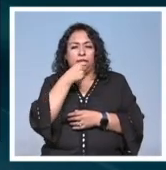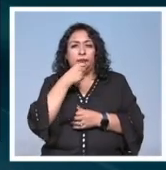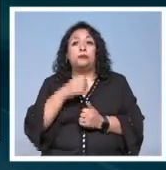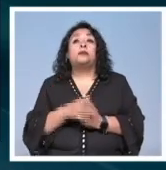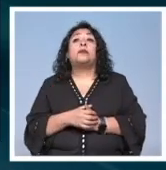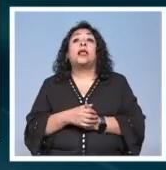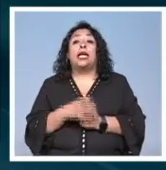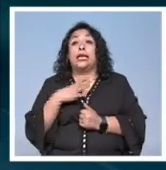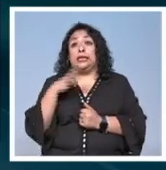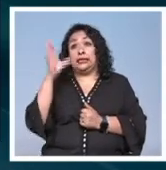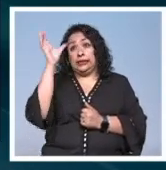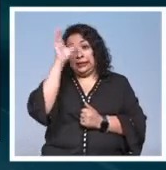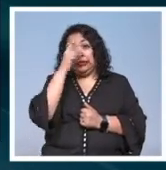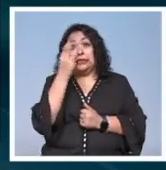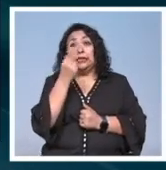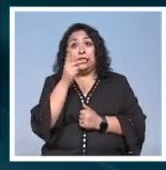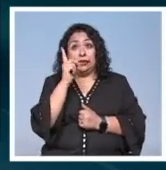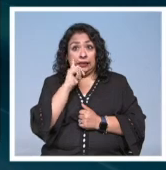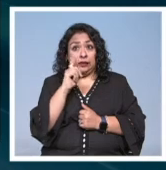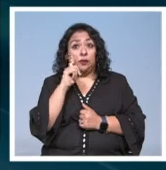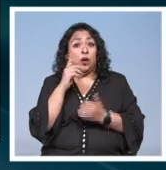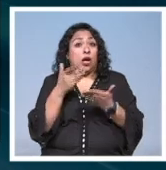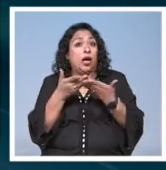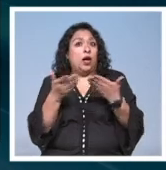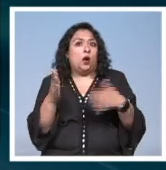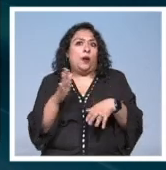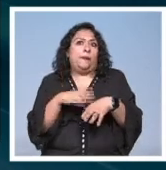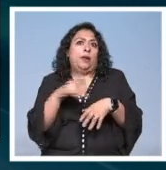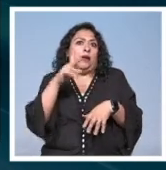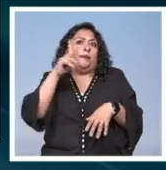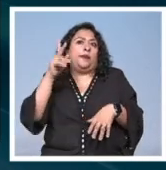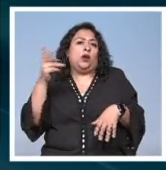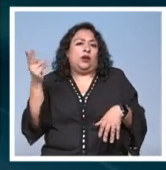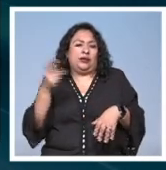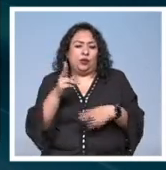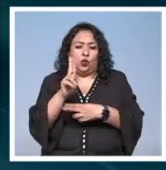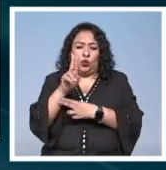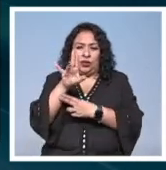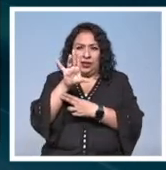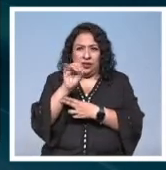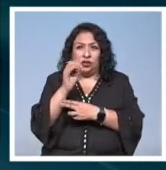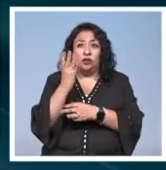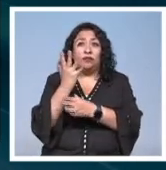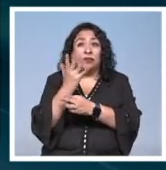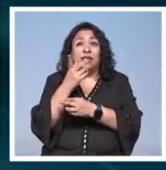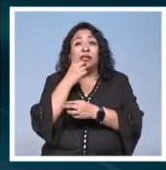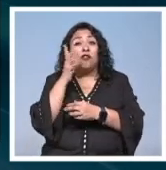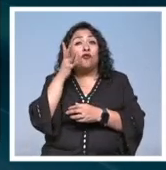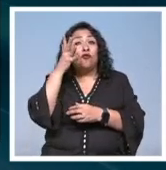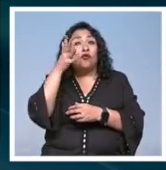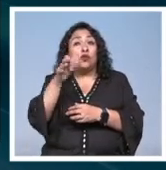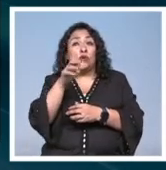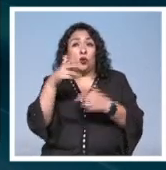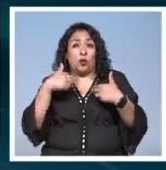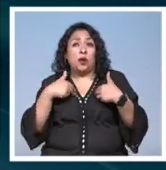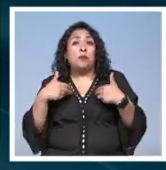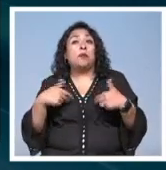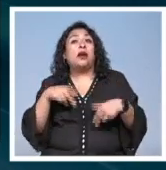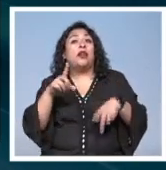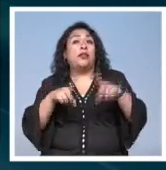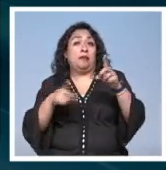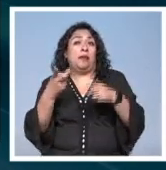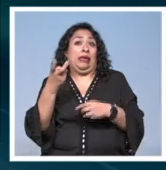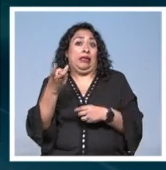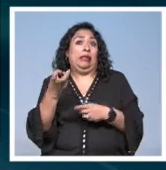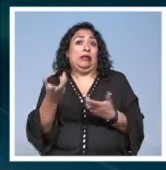La ciencia necesita a las mujeres ahora más que nunca. La UNESCO asegura que el futuro sostenible de la humanidad depende de